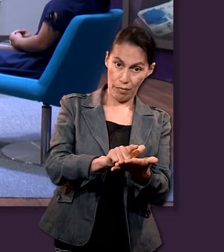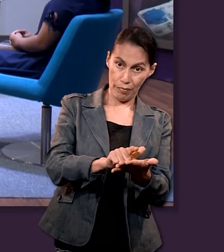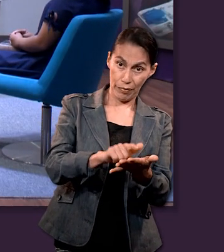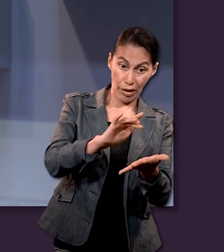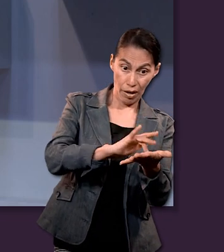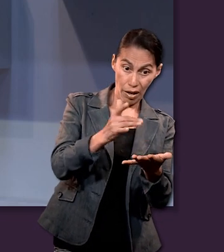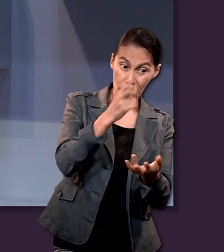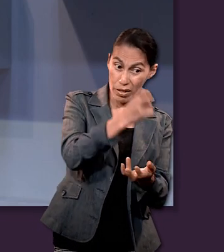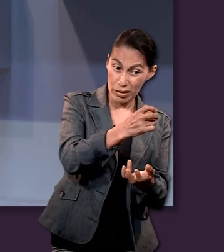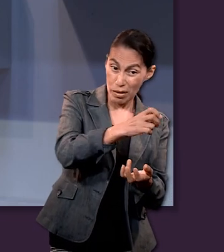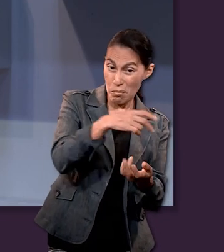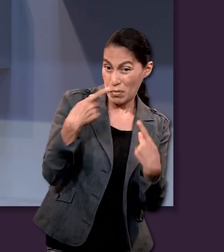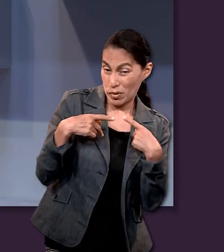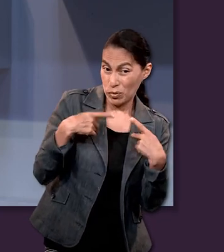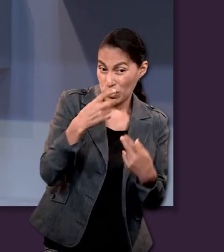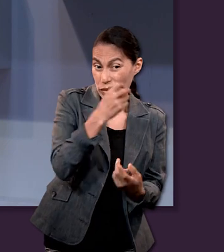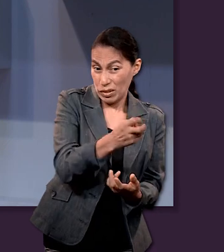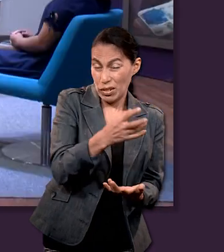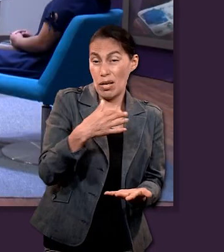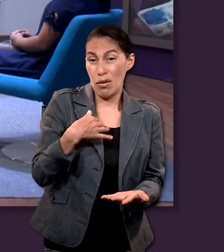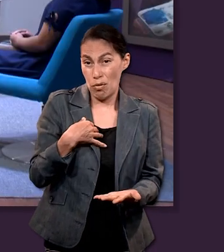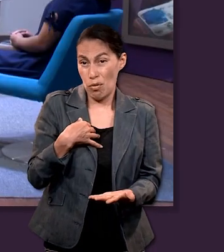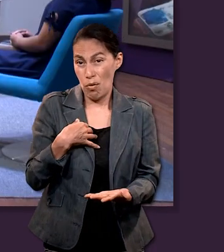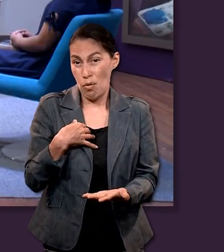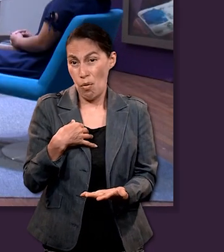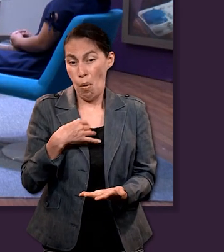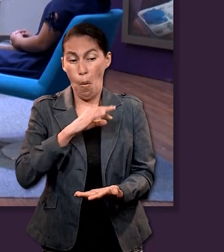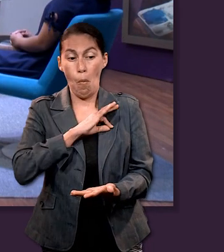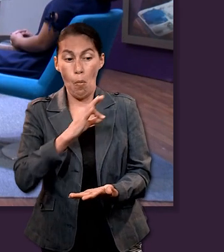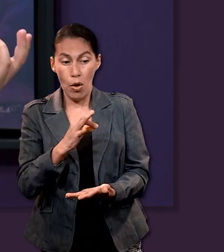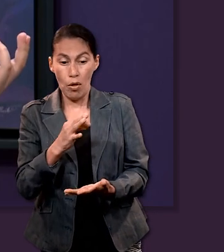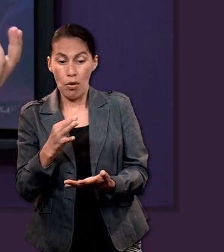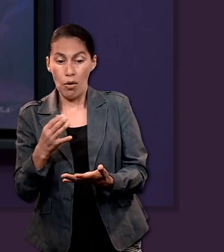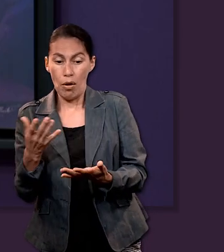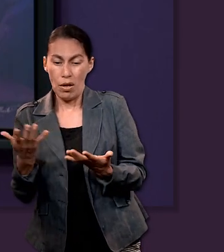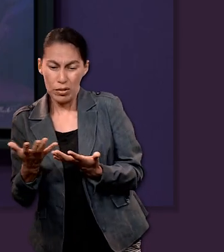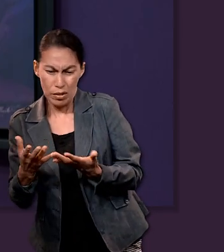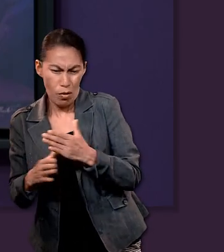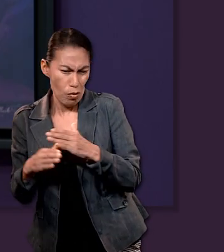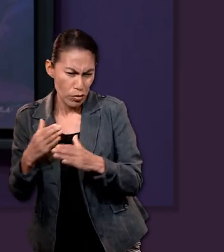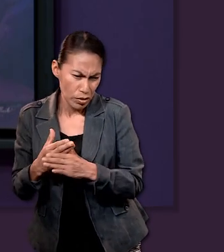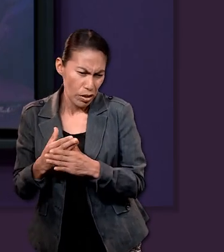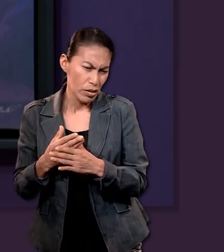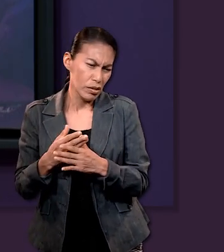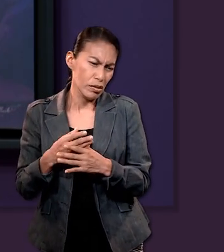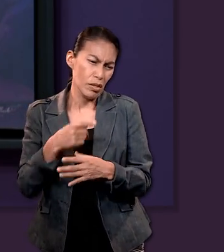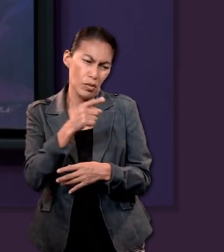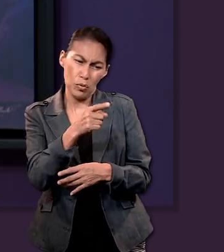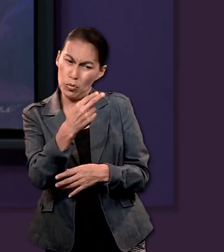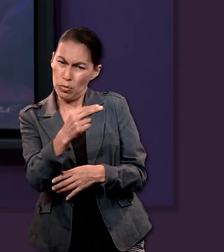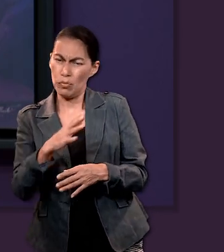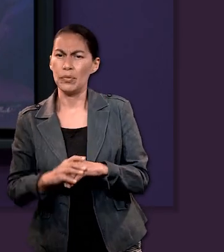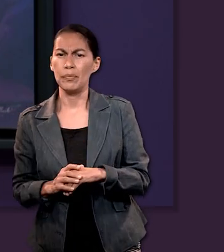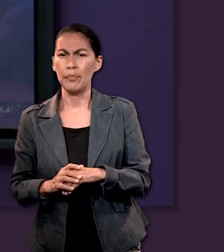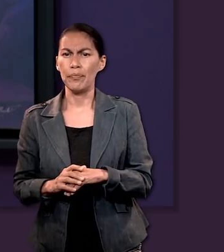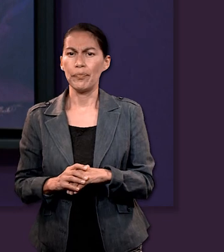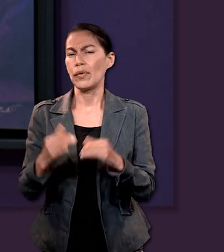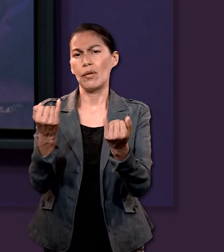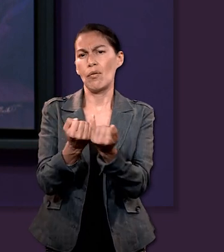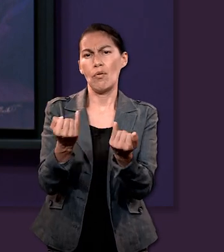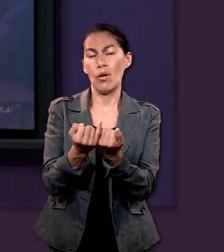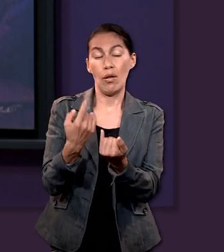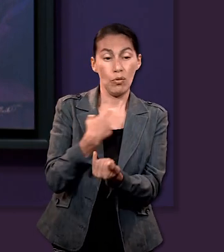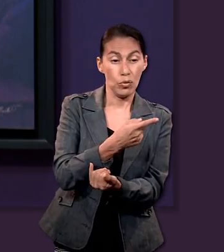representación legal. Es decir que por los méritos o por los derechos de otra persona yo pueda hacer acciones en su nombre.